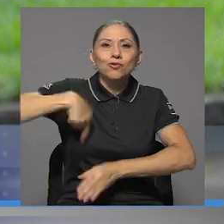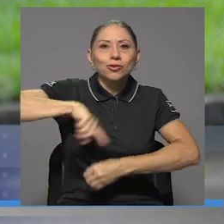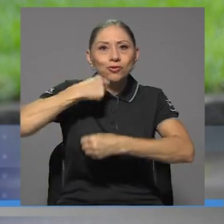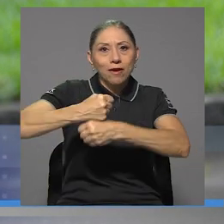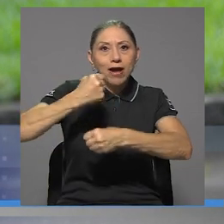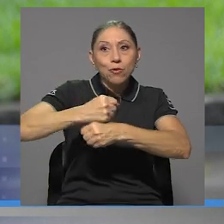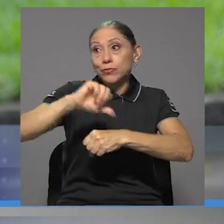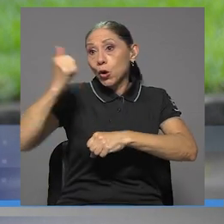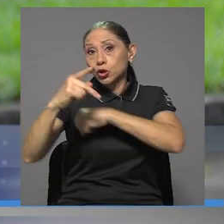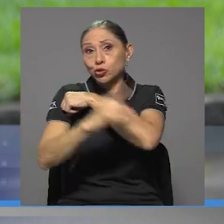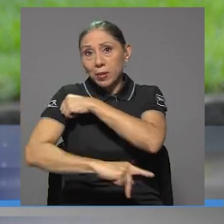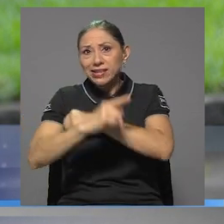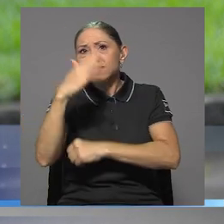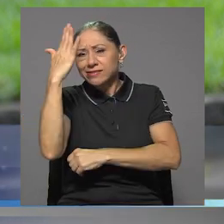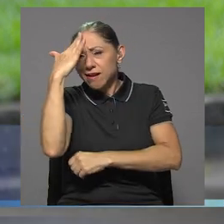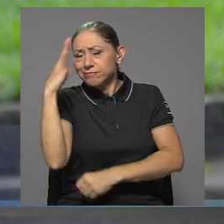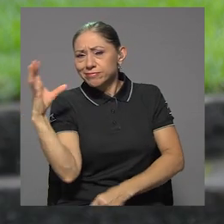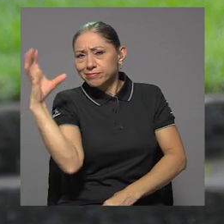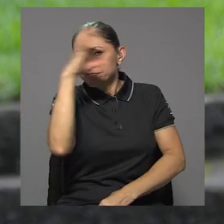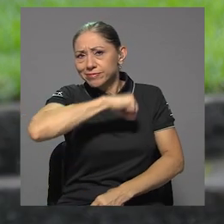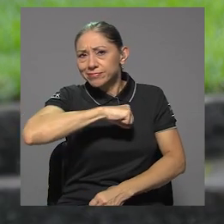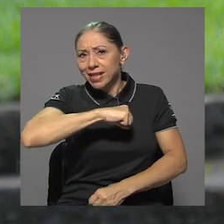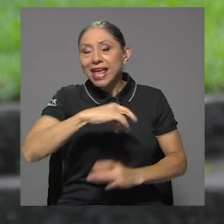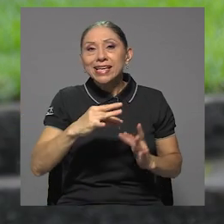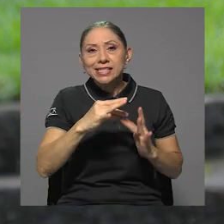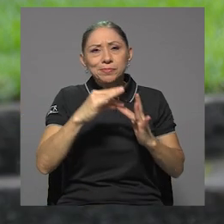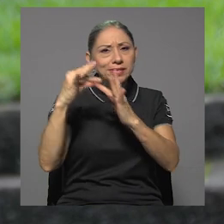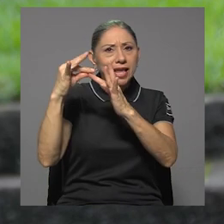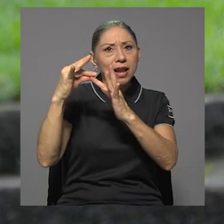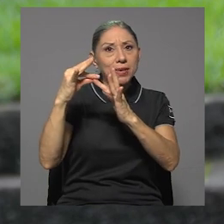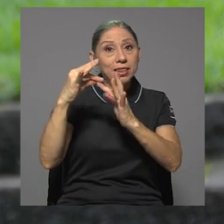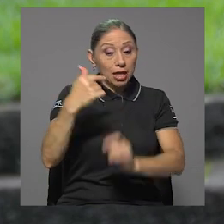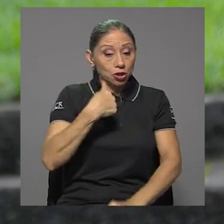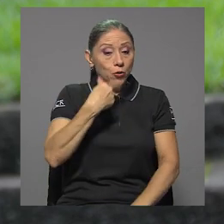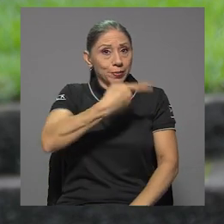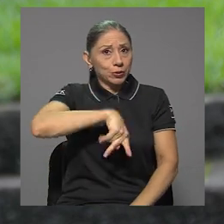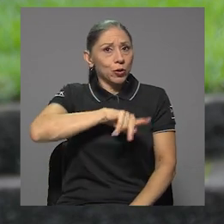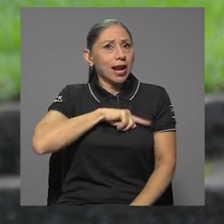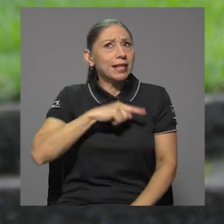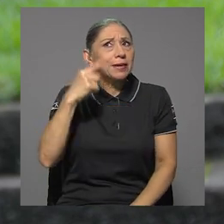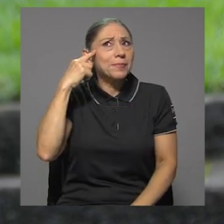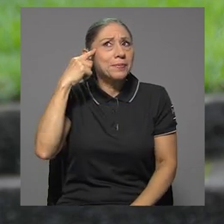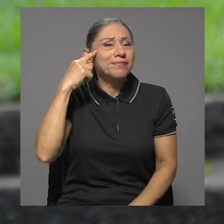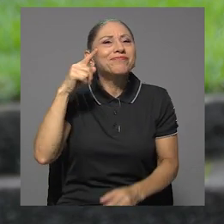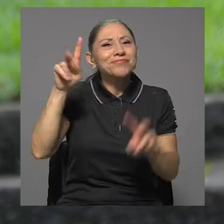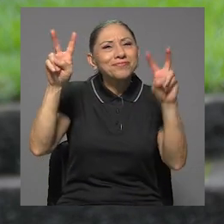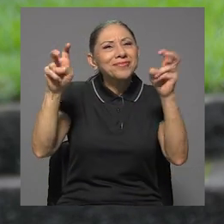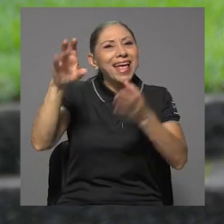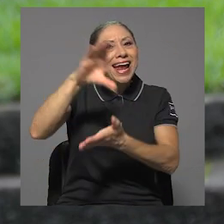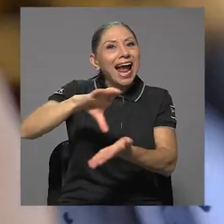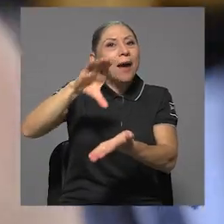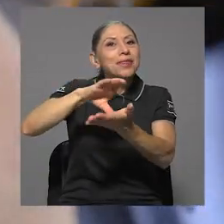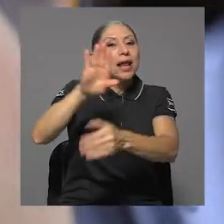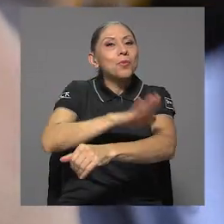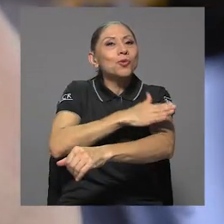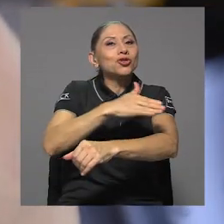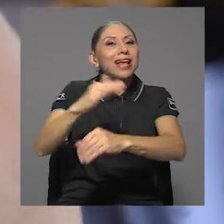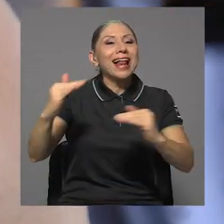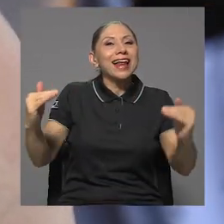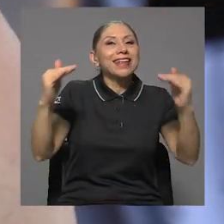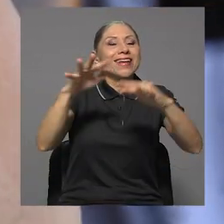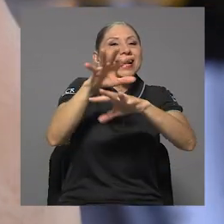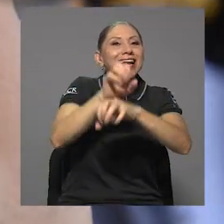países, especialmente en lo que yo considero de manera muy personal, que es como la capital musical a nivel